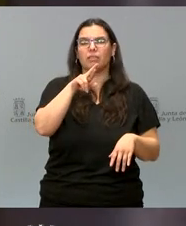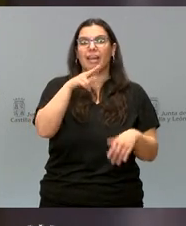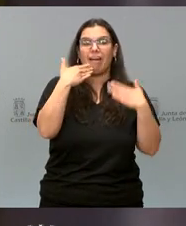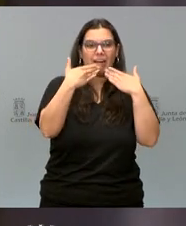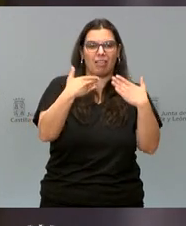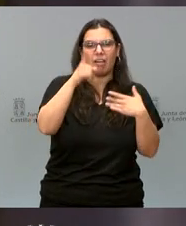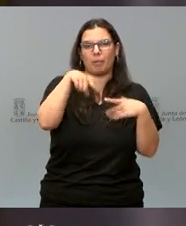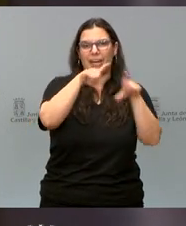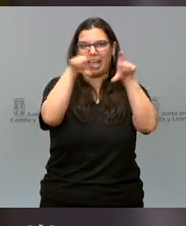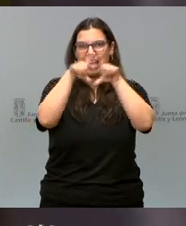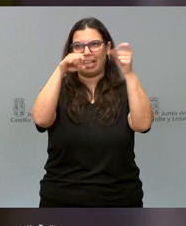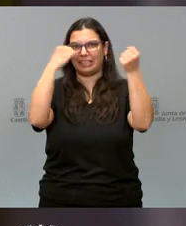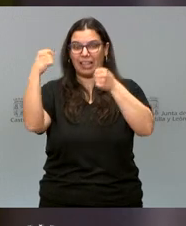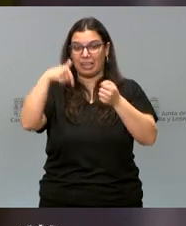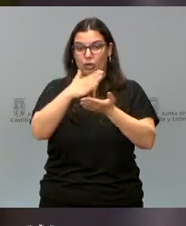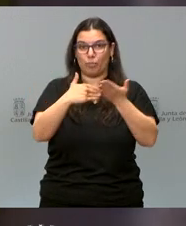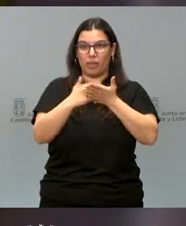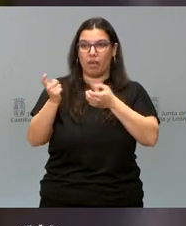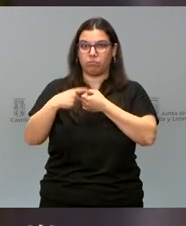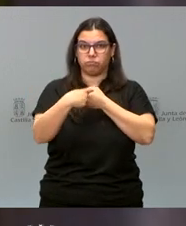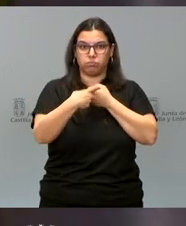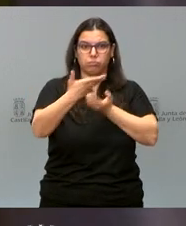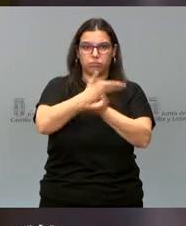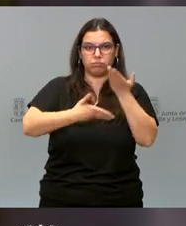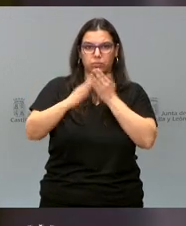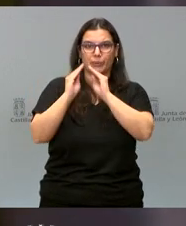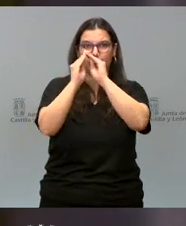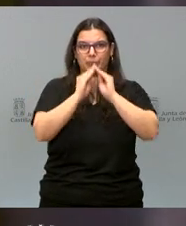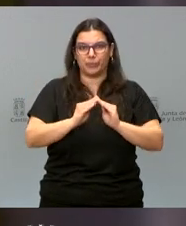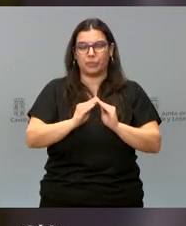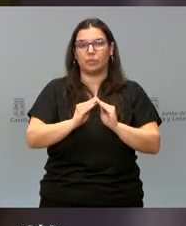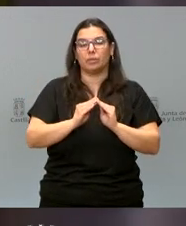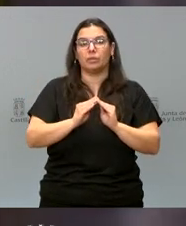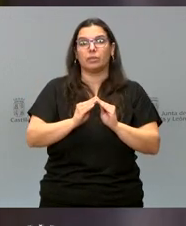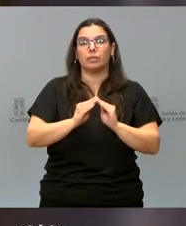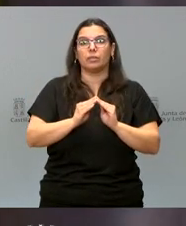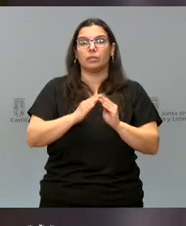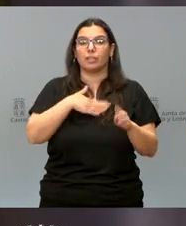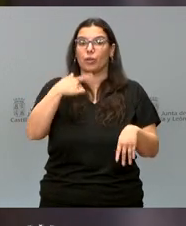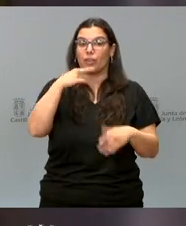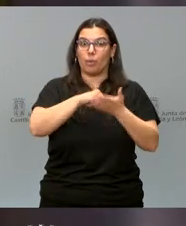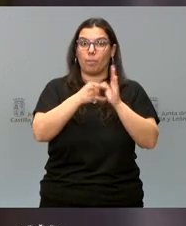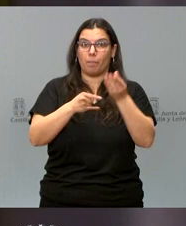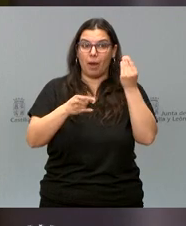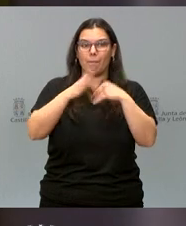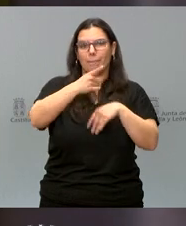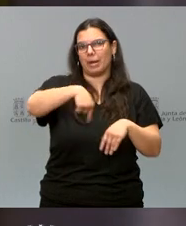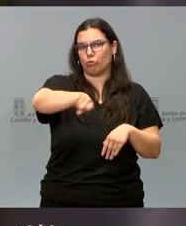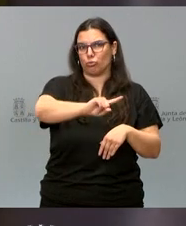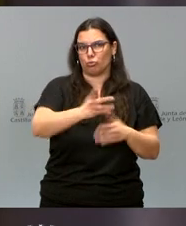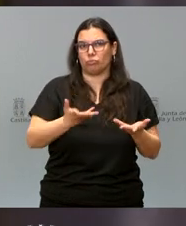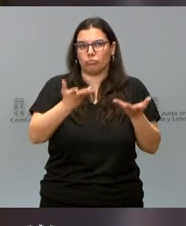integráis en nuestra comunidad autónoma esta federación. Quiero deciros que este plan es para vosotros,